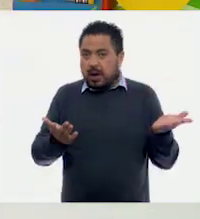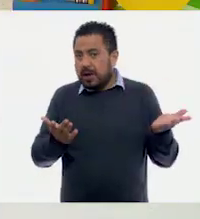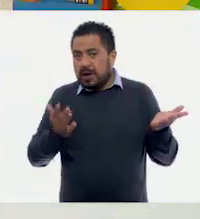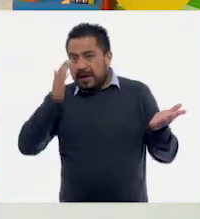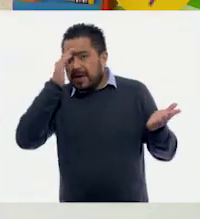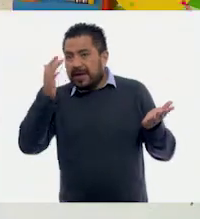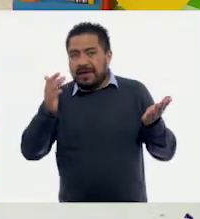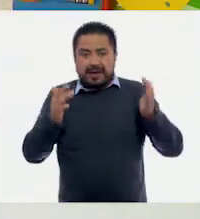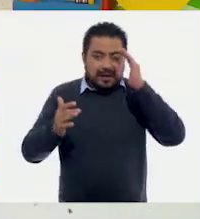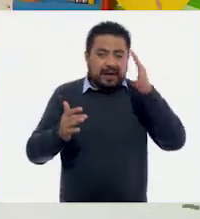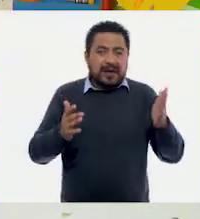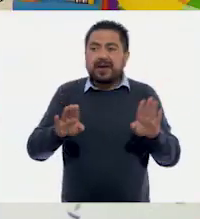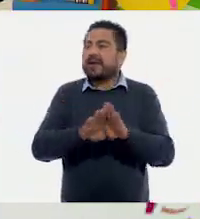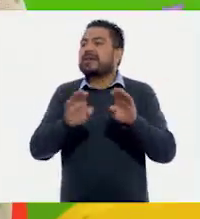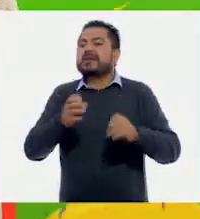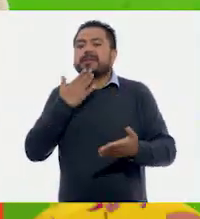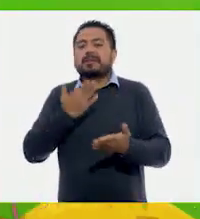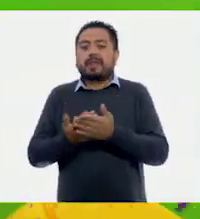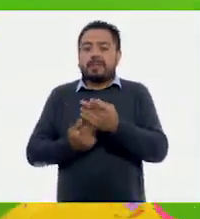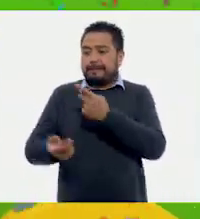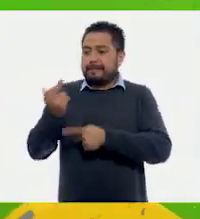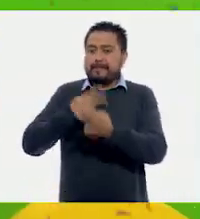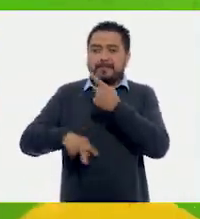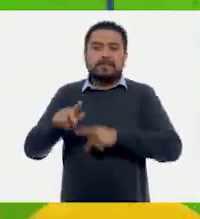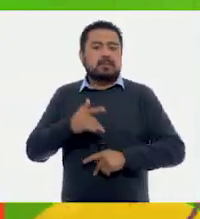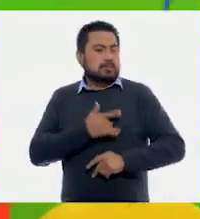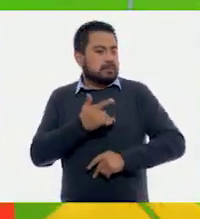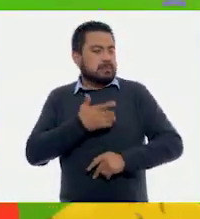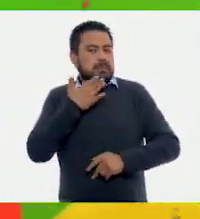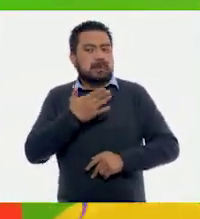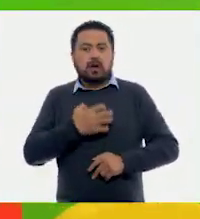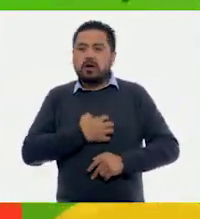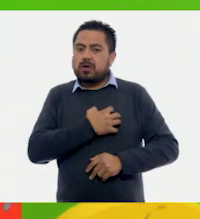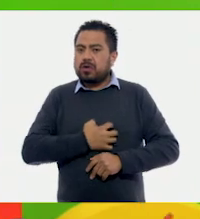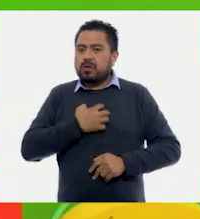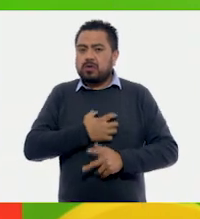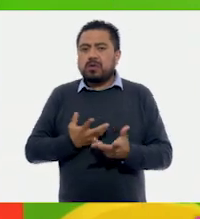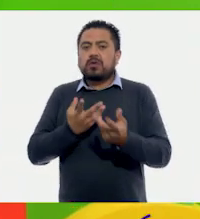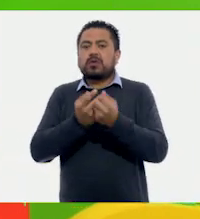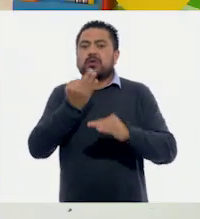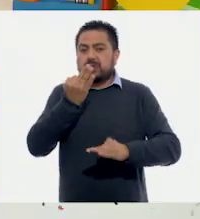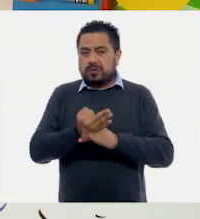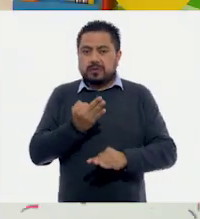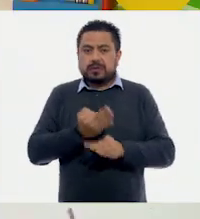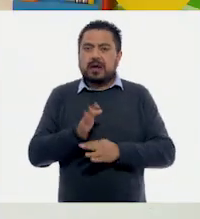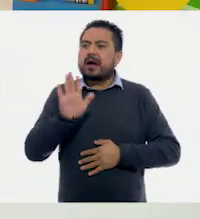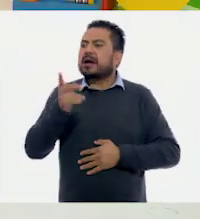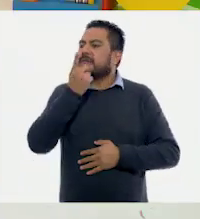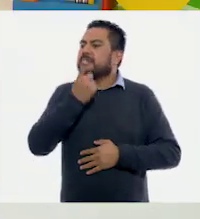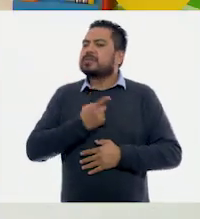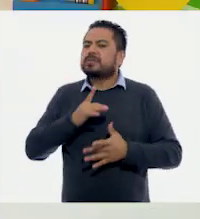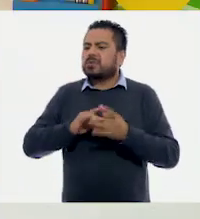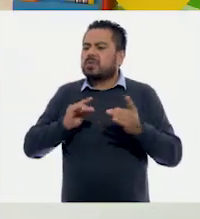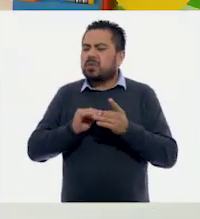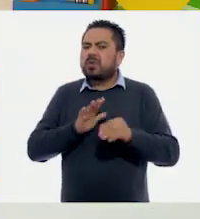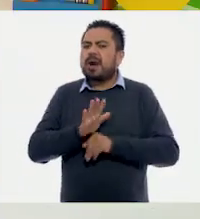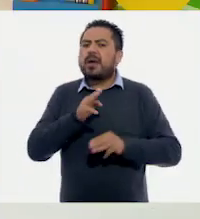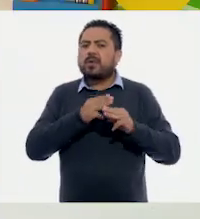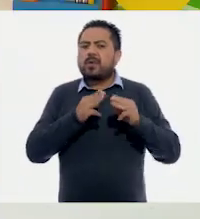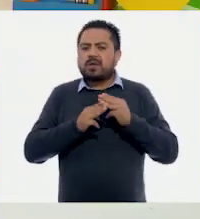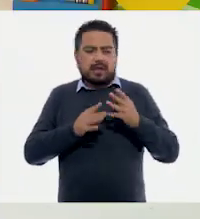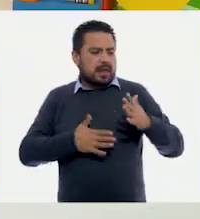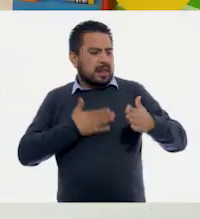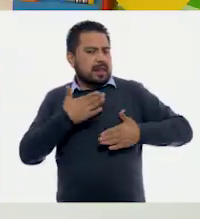¡Hola, Isa! ¿Cómo estás? Bienvenida. Estoy bien contenta por estar aquí con ustedes. A ver, cuéntanos cuál es el motivo de esa